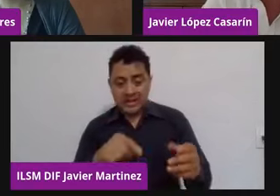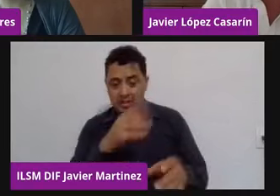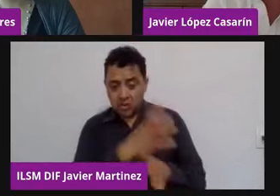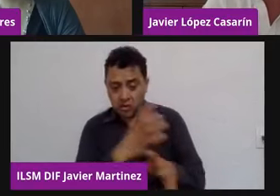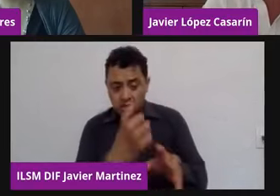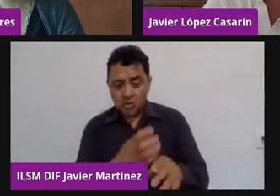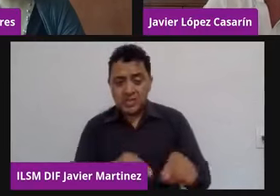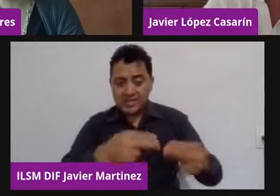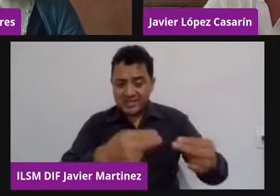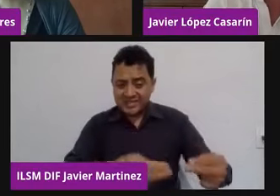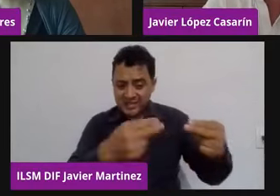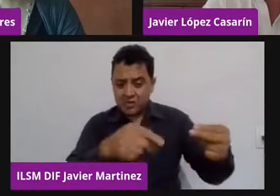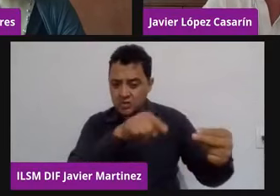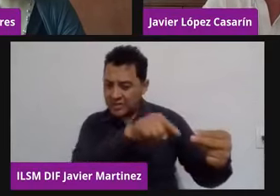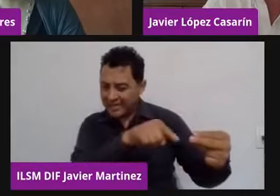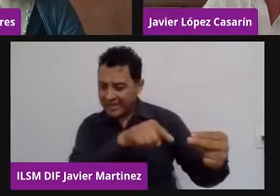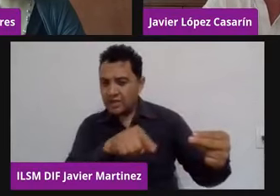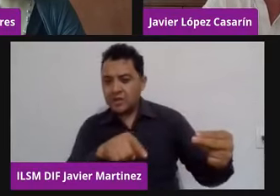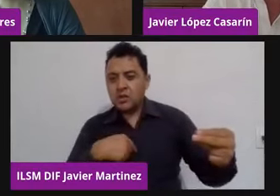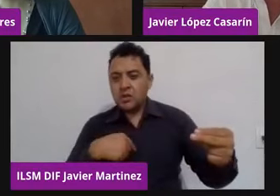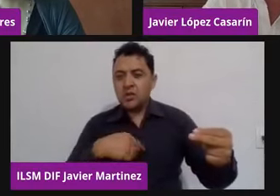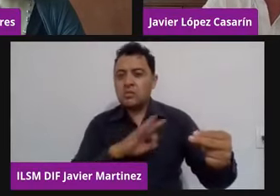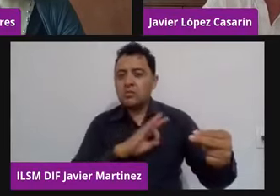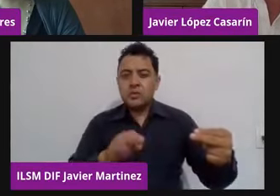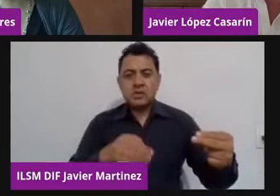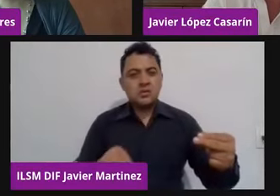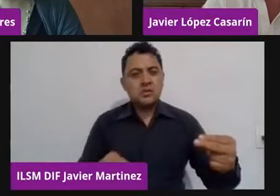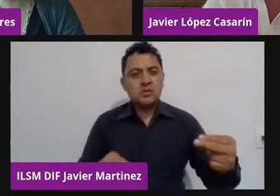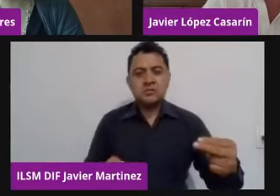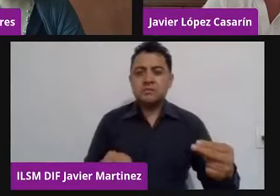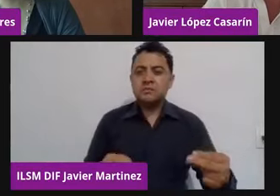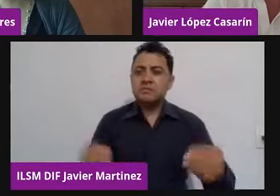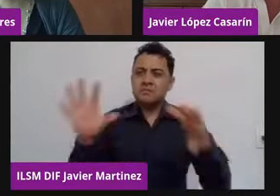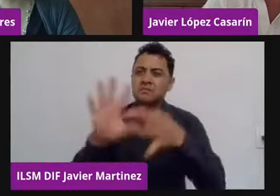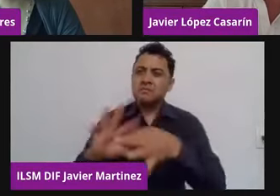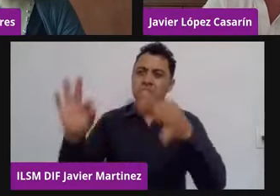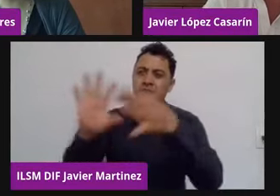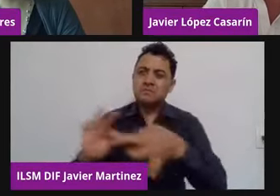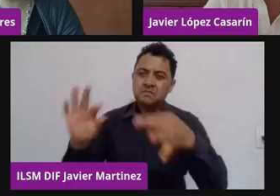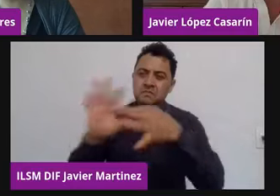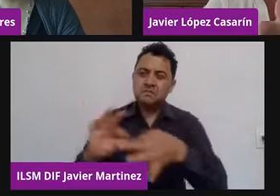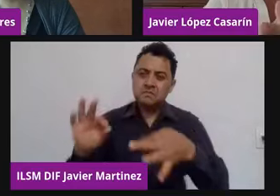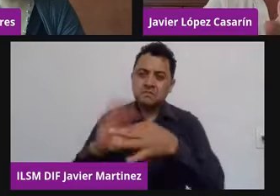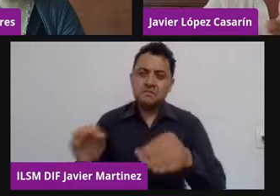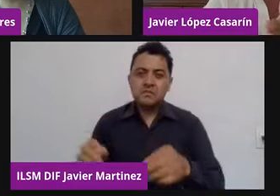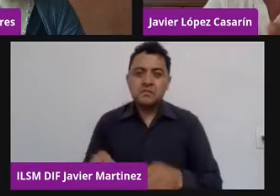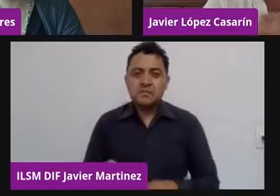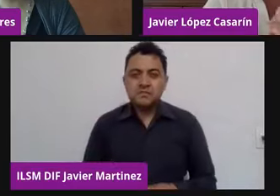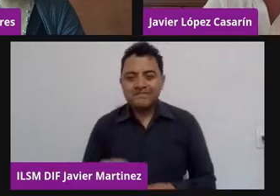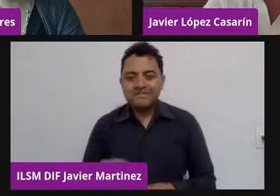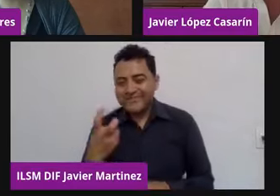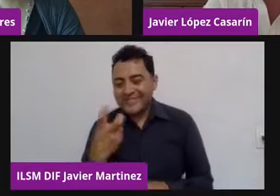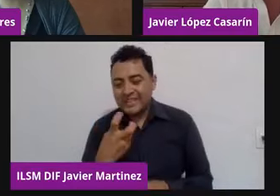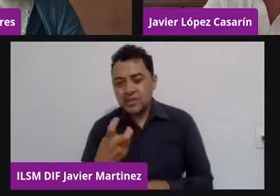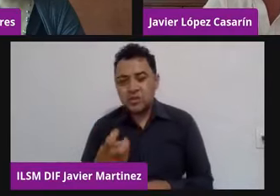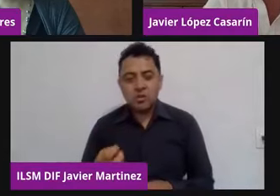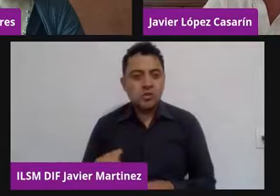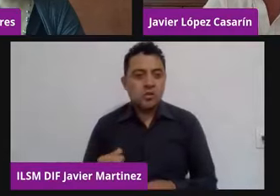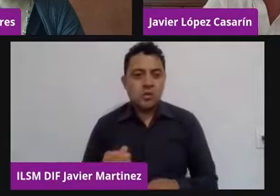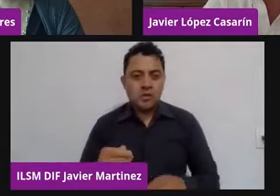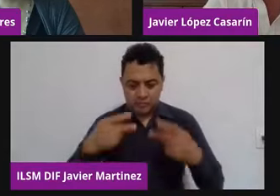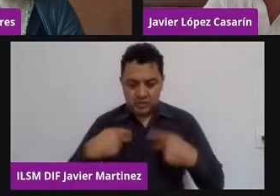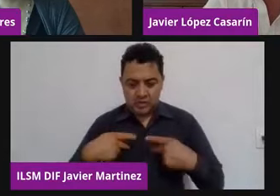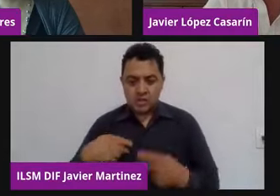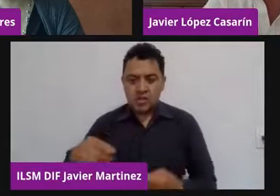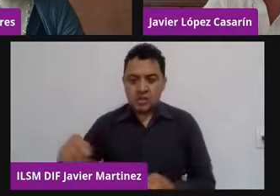esta empresa. Entonces, eso es lo que está pasando con las transformaciones de los consumidores. Porque no solo eso,